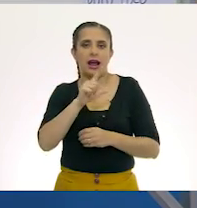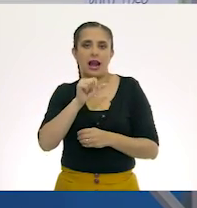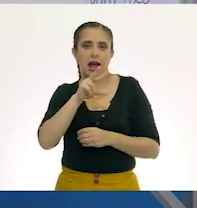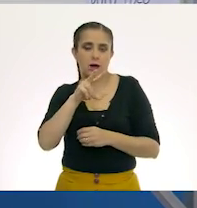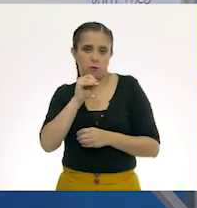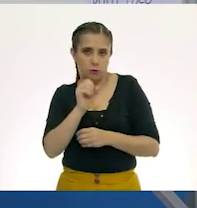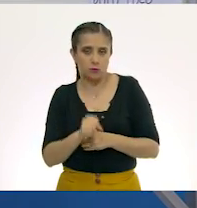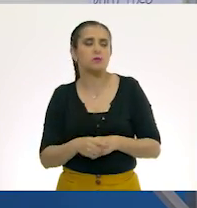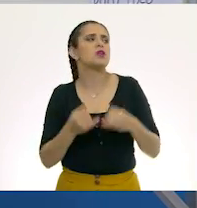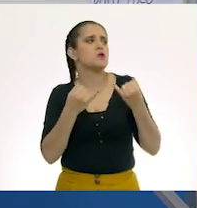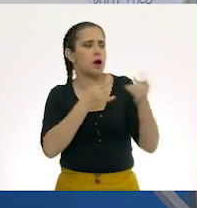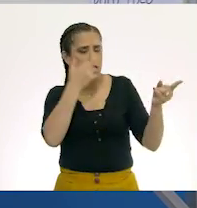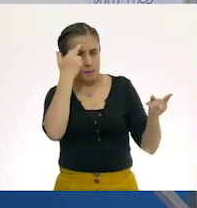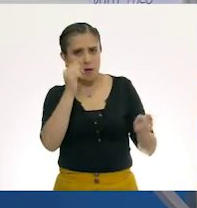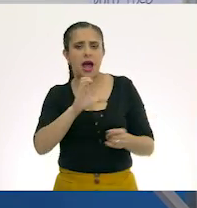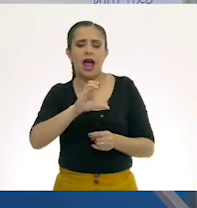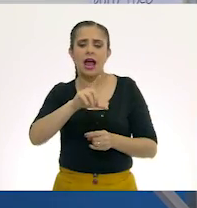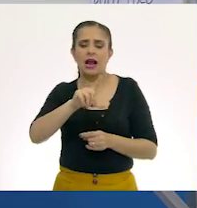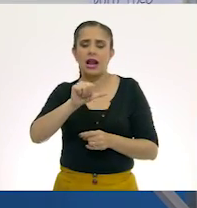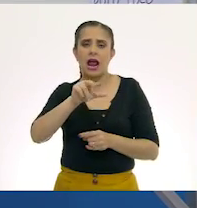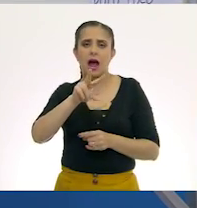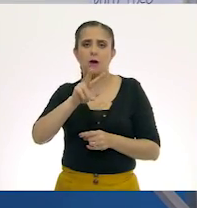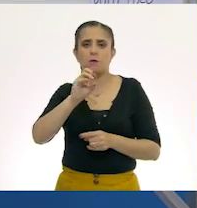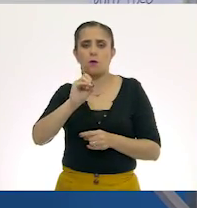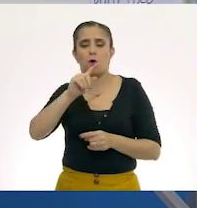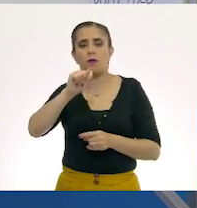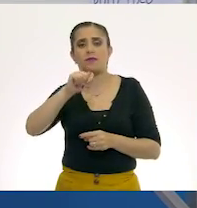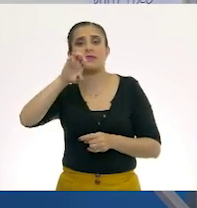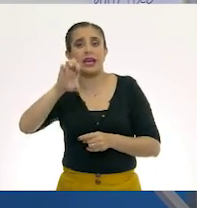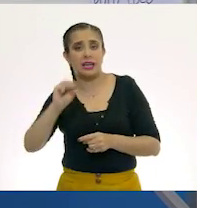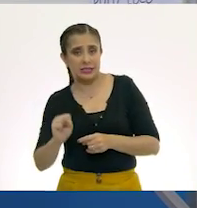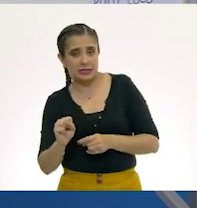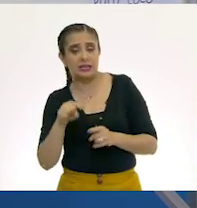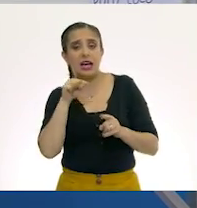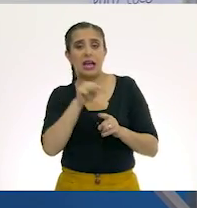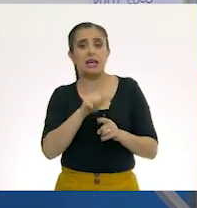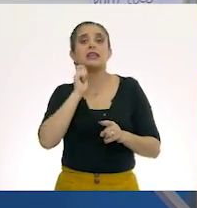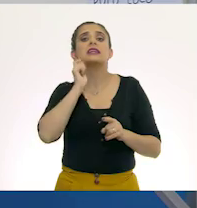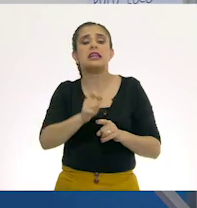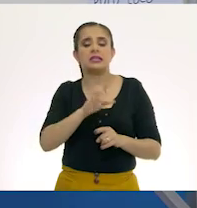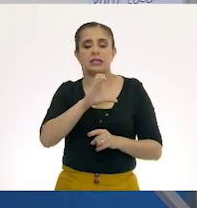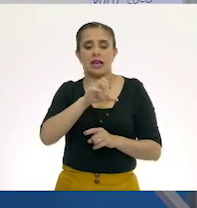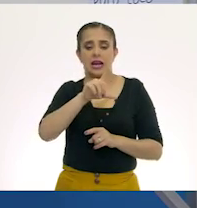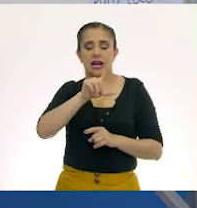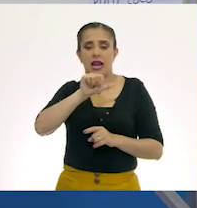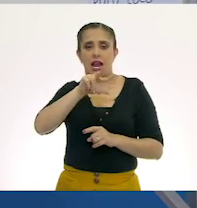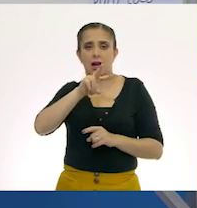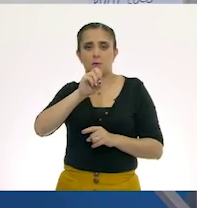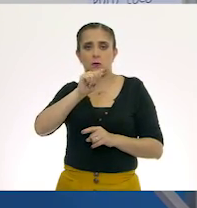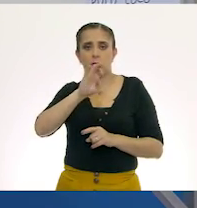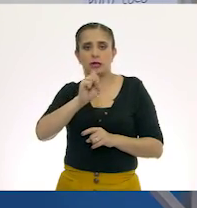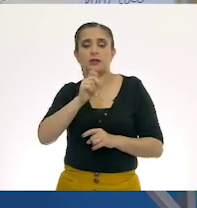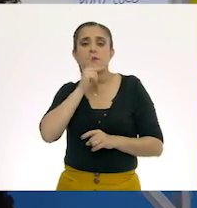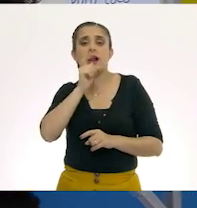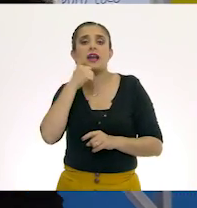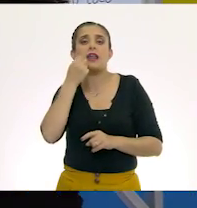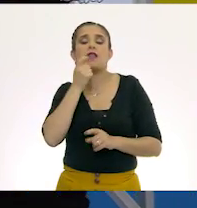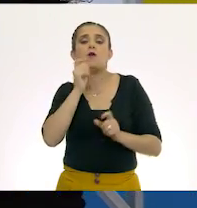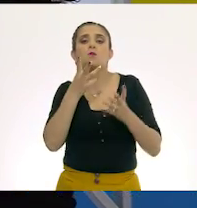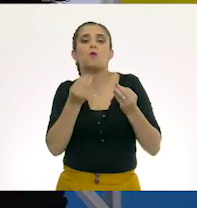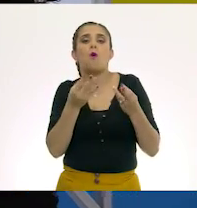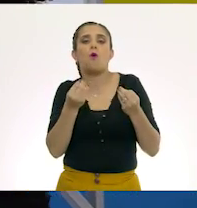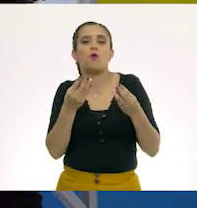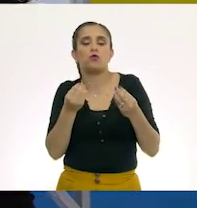tienes mucha razón, también clavotes, que además de ser aumentativo, es plural,